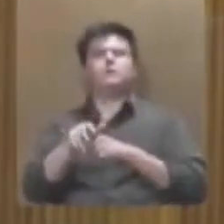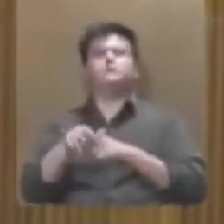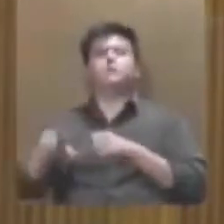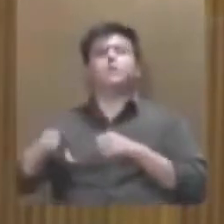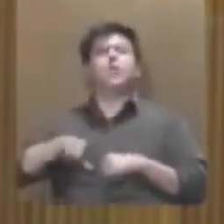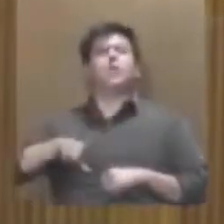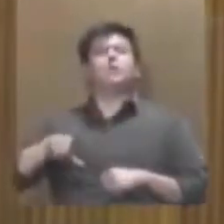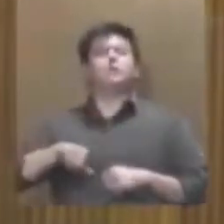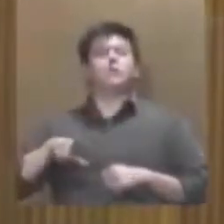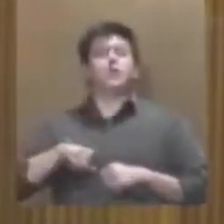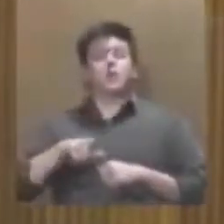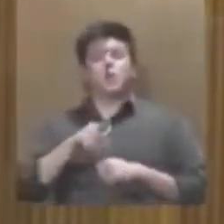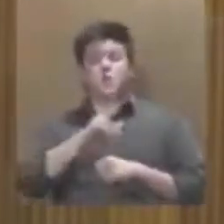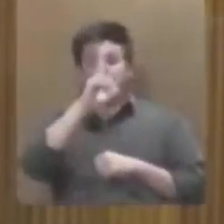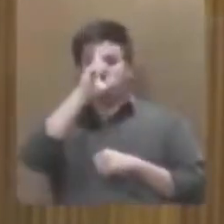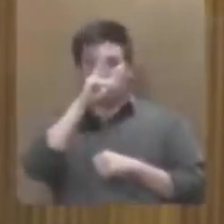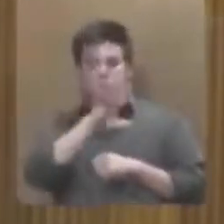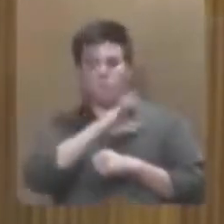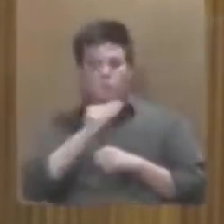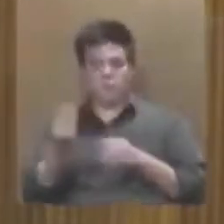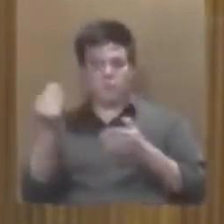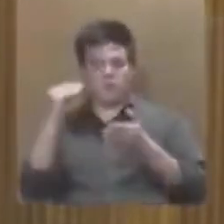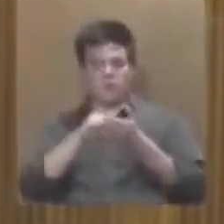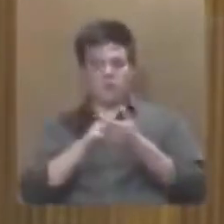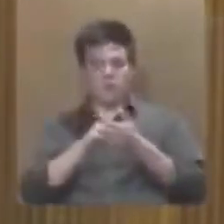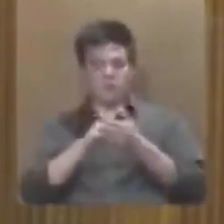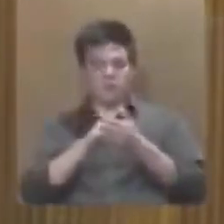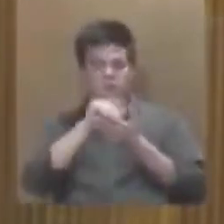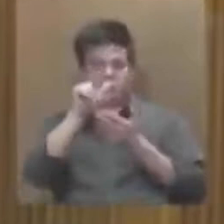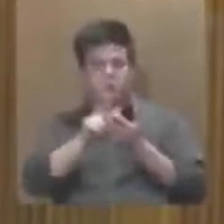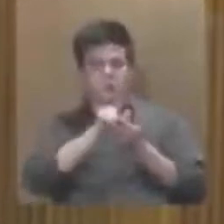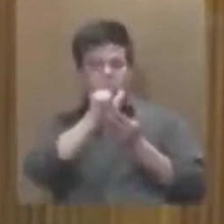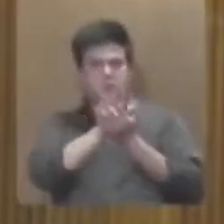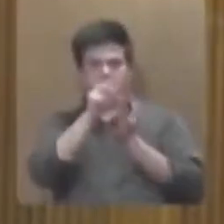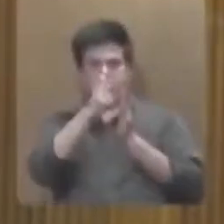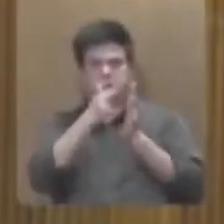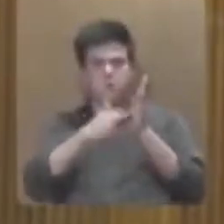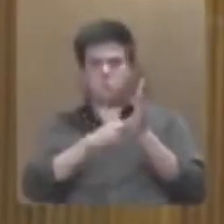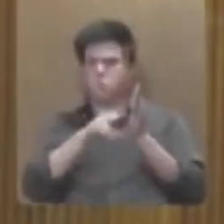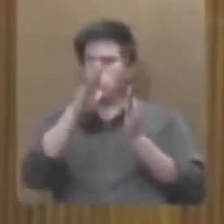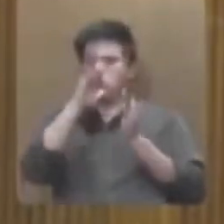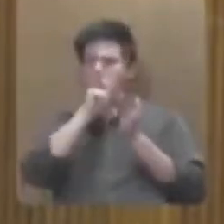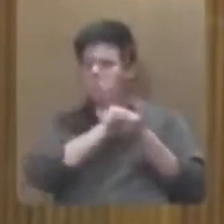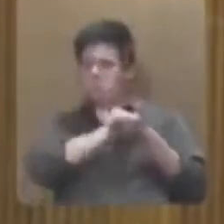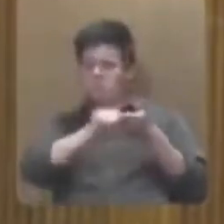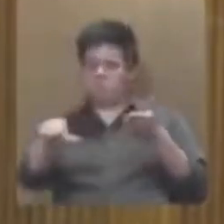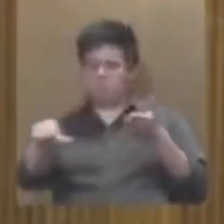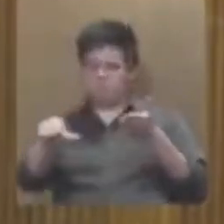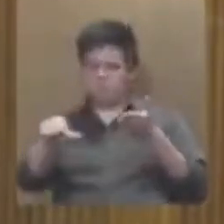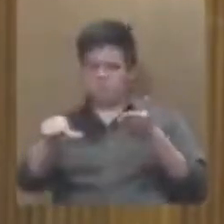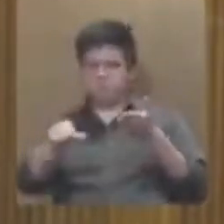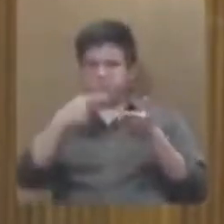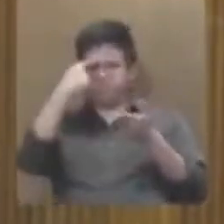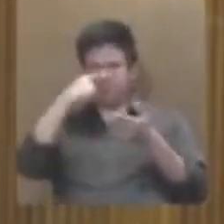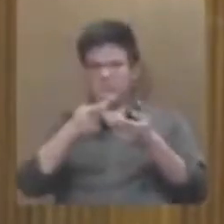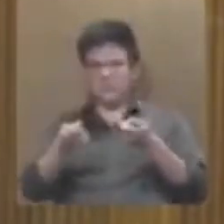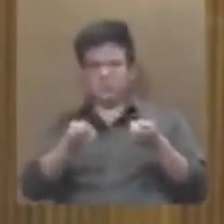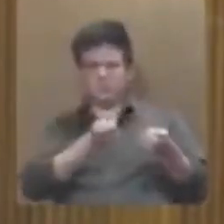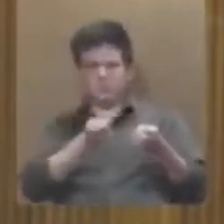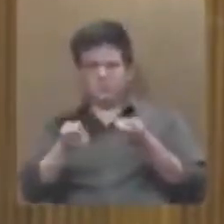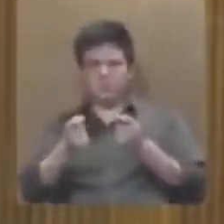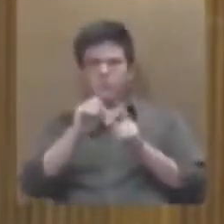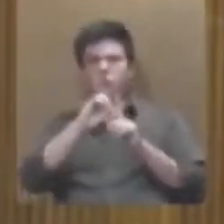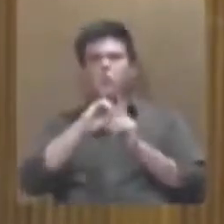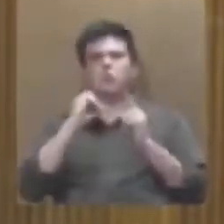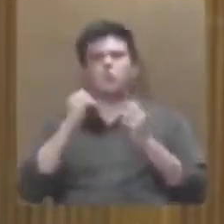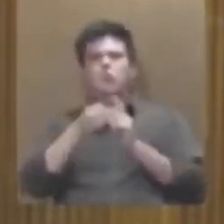no podrá realizar observaciones sobre las leyes y reglamentos que se refieran a la estructura y organización interna